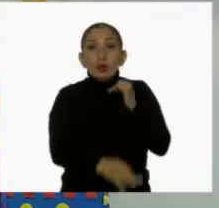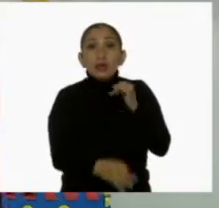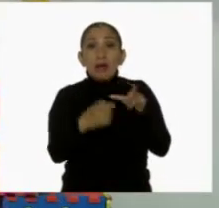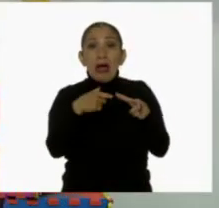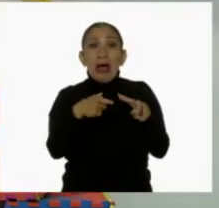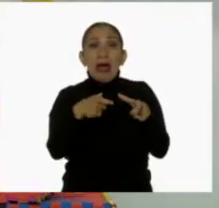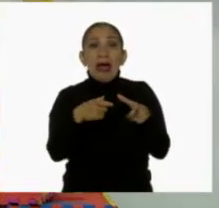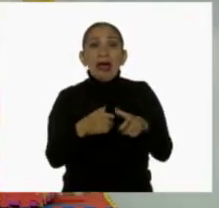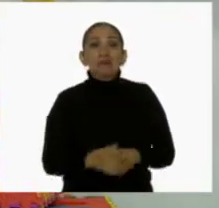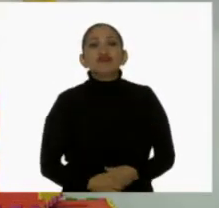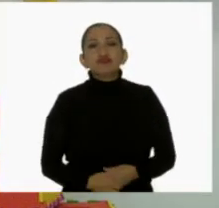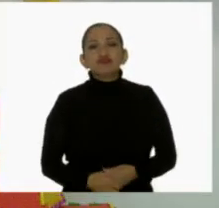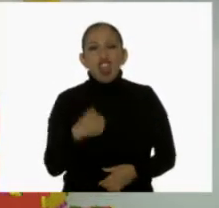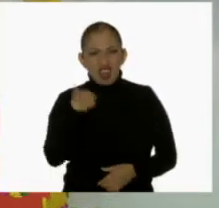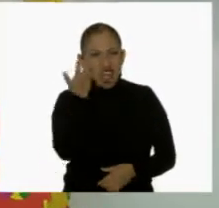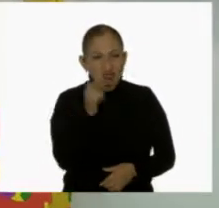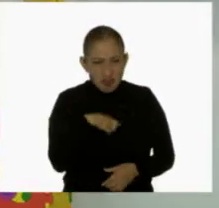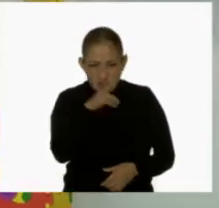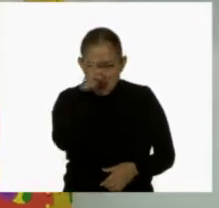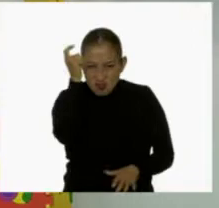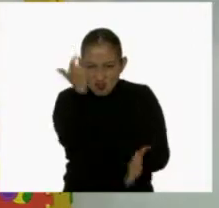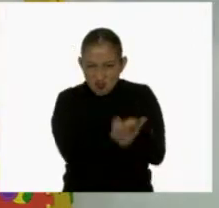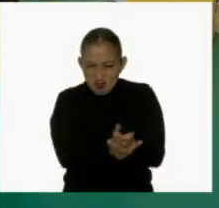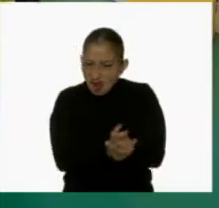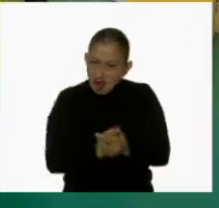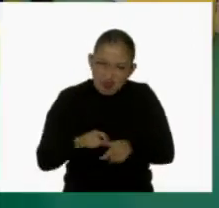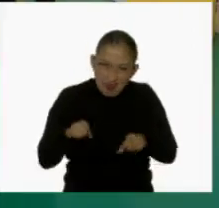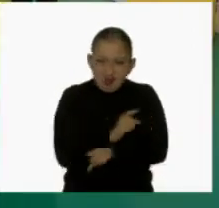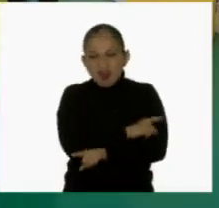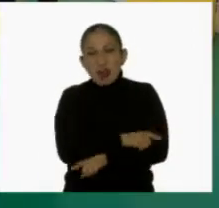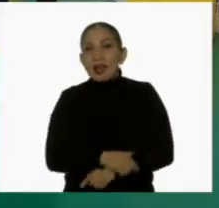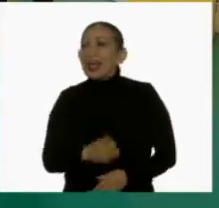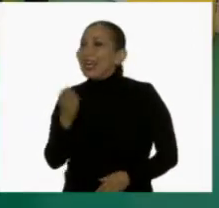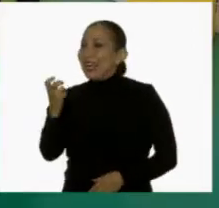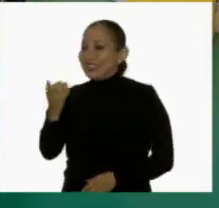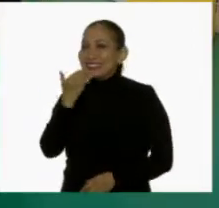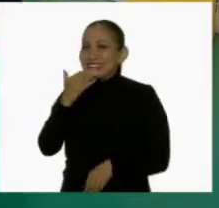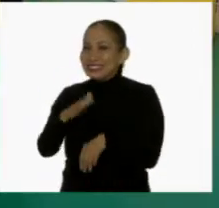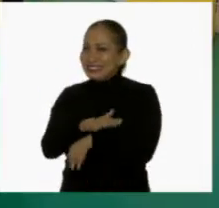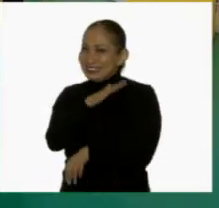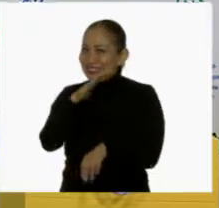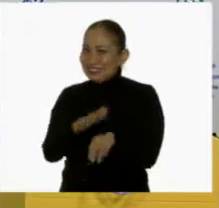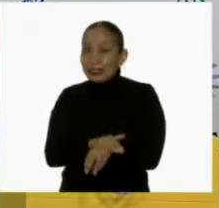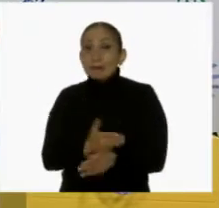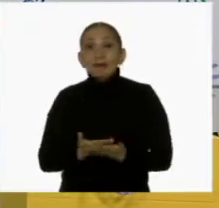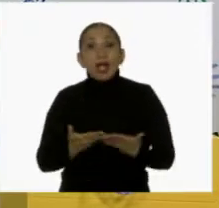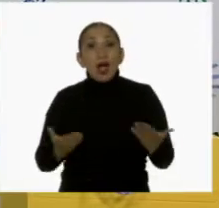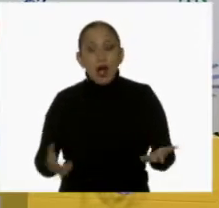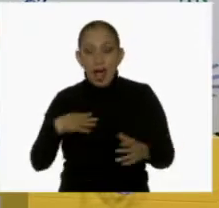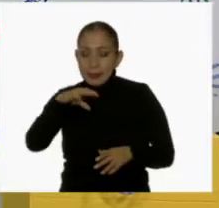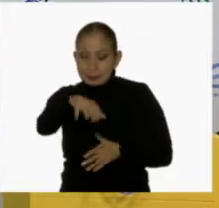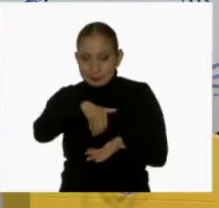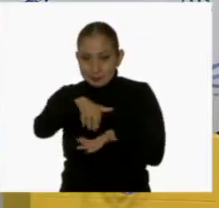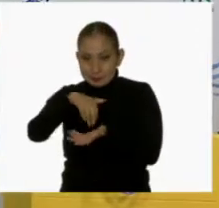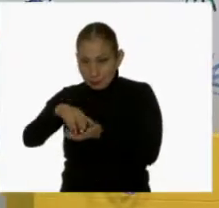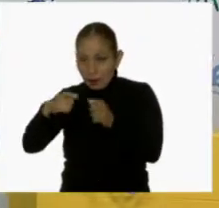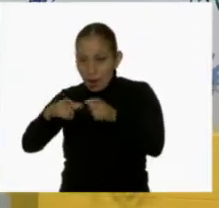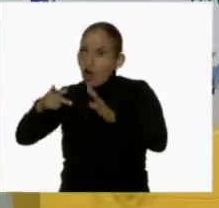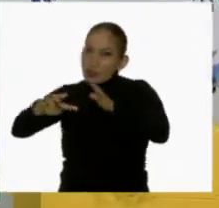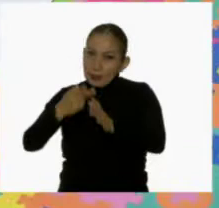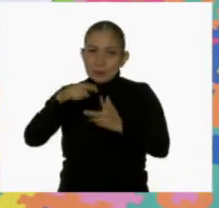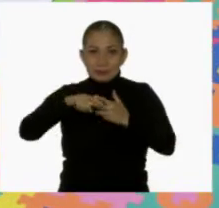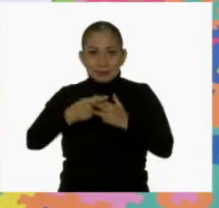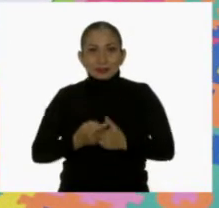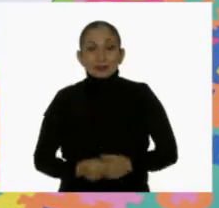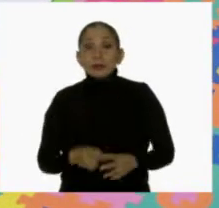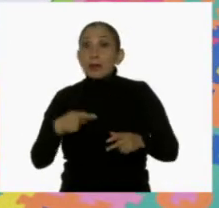tapa. Yo quiero la revancha. ¡Quiero la revancha! Eso me parece excelente. Entonces, recojamos nuestras fichas y volvamos a